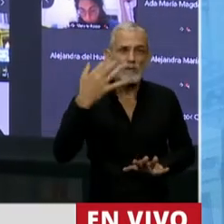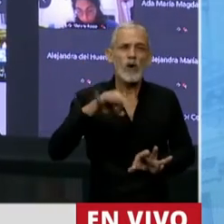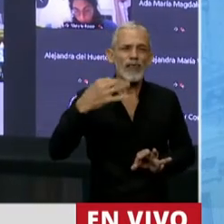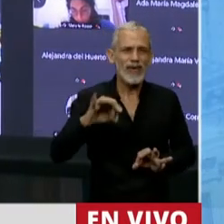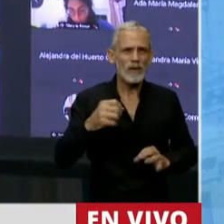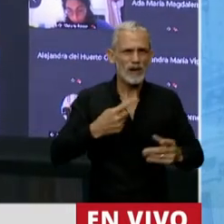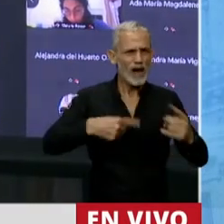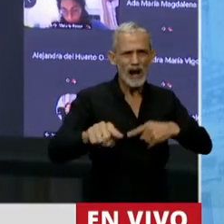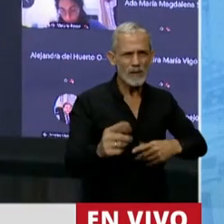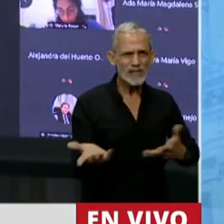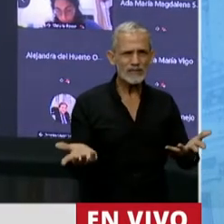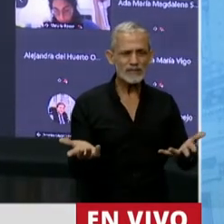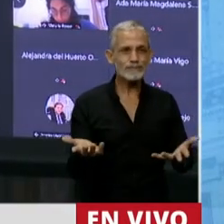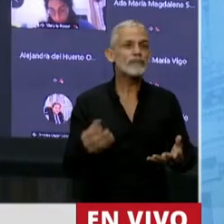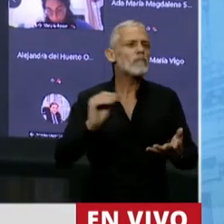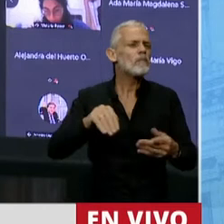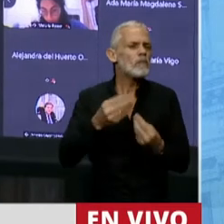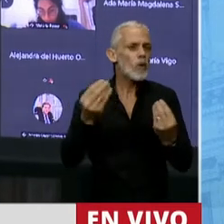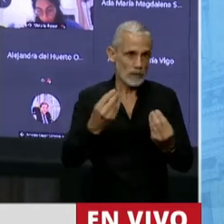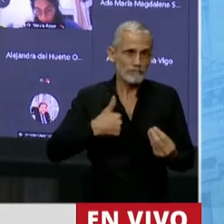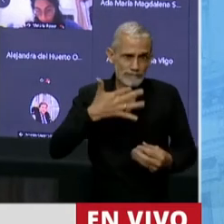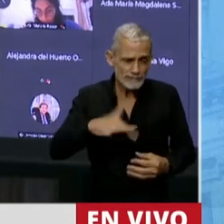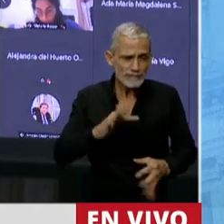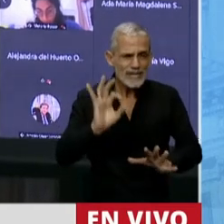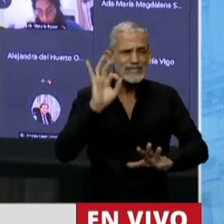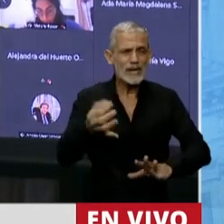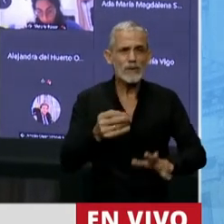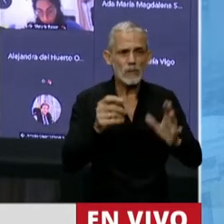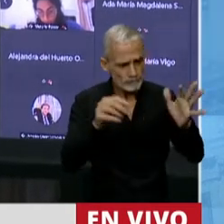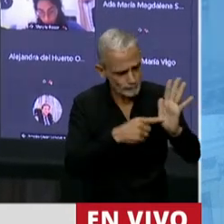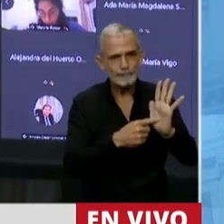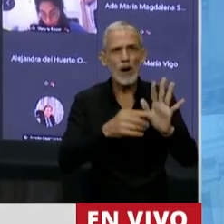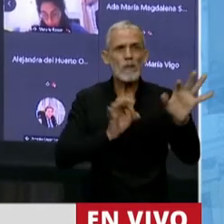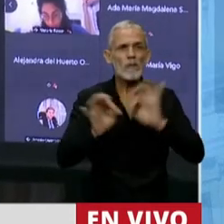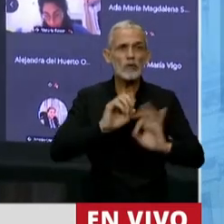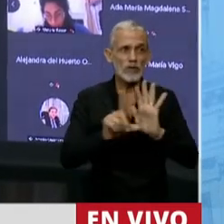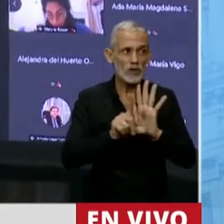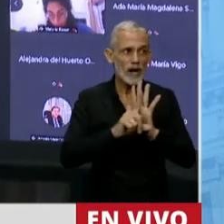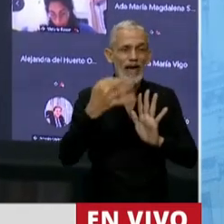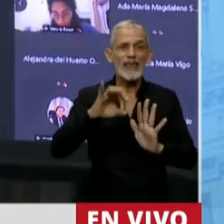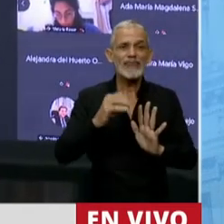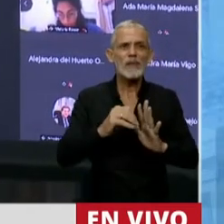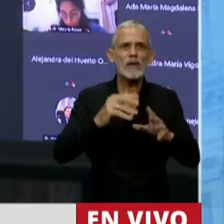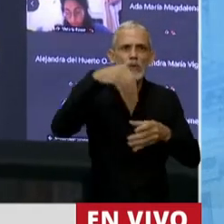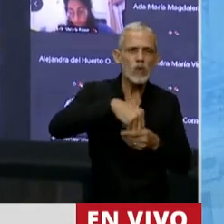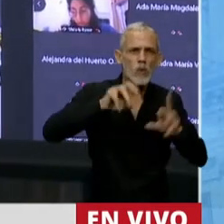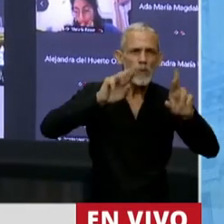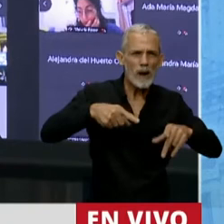darse. Y mucho más porque entendemos, señor Presidente, que este proyecto debería ser parte de un programa económico